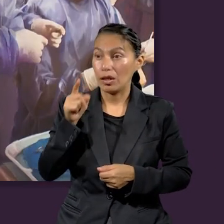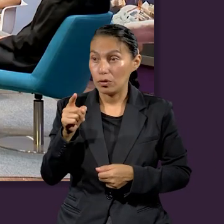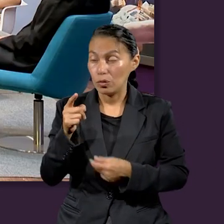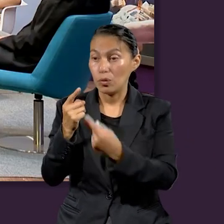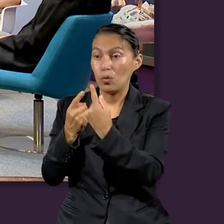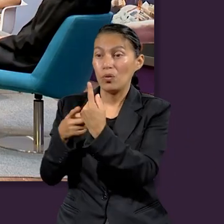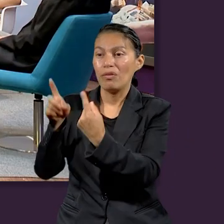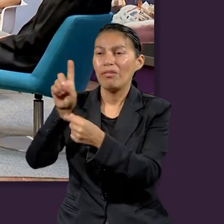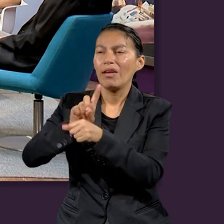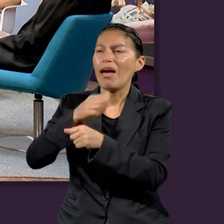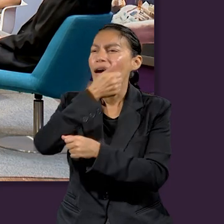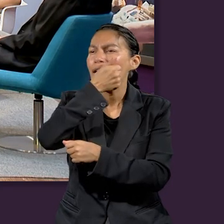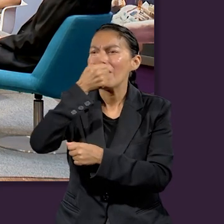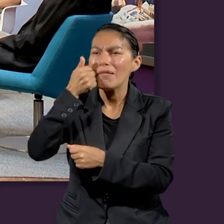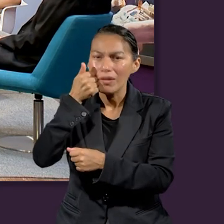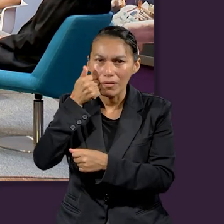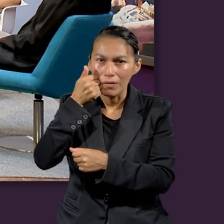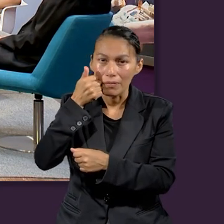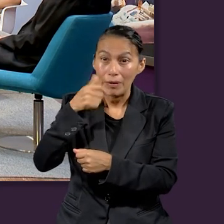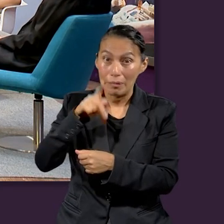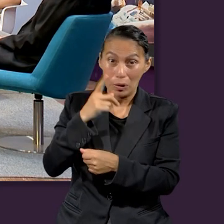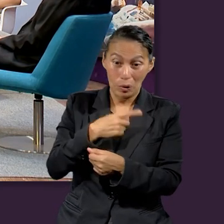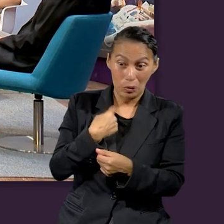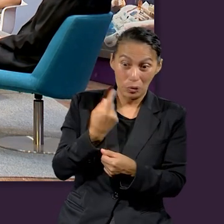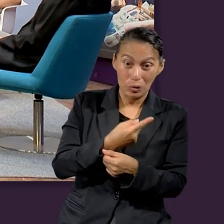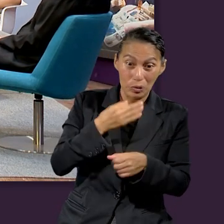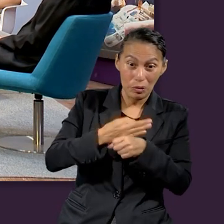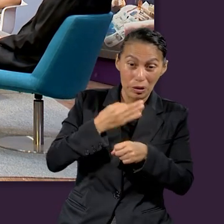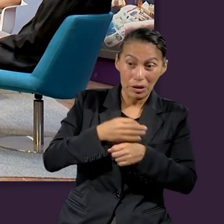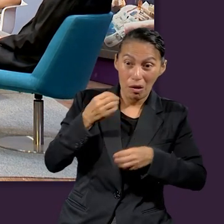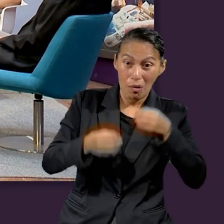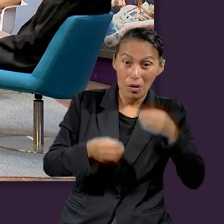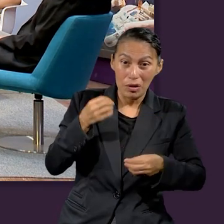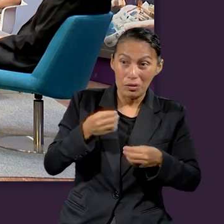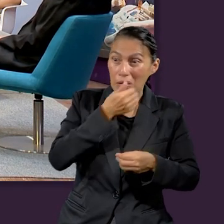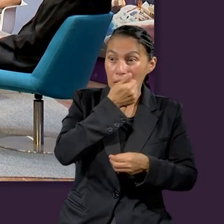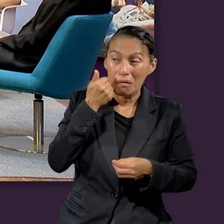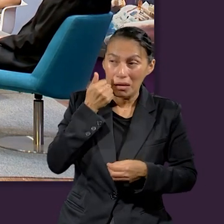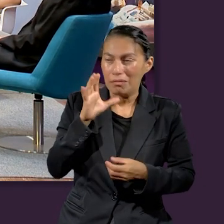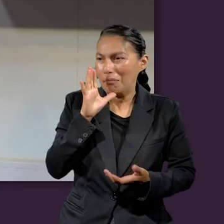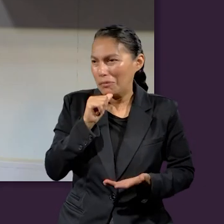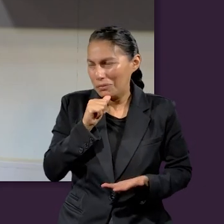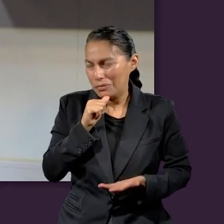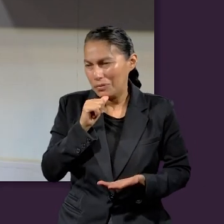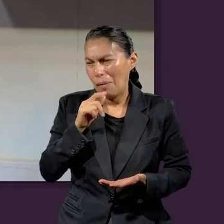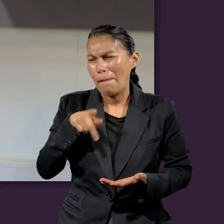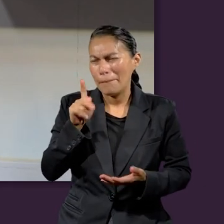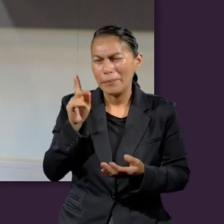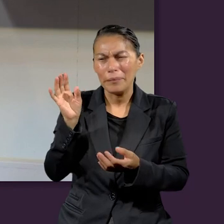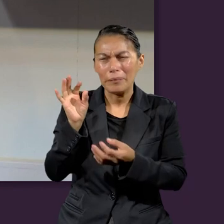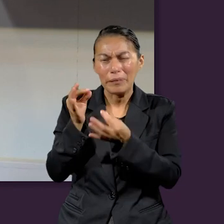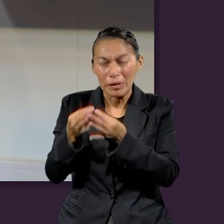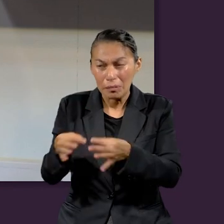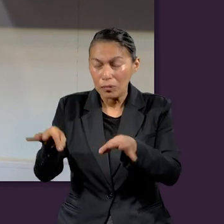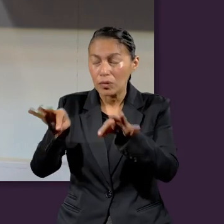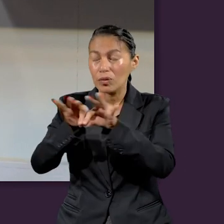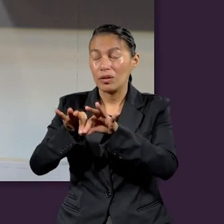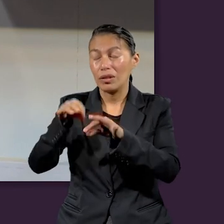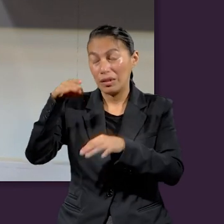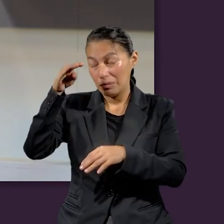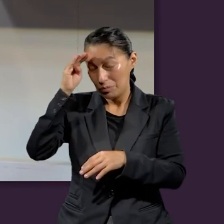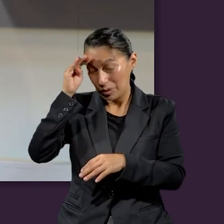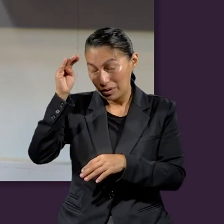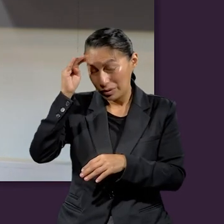Ellos ayunaban un día, ¿no? Pero nosotros ni mejor que ayunemos de aquí a que se terminó el juicio porque pues no se puede, ¿no? Pero quizás es importante